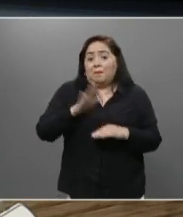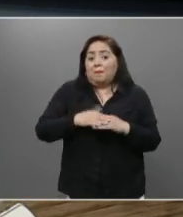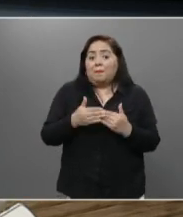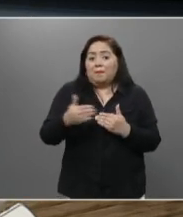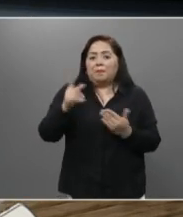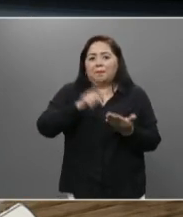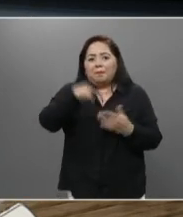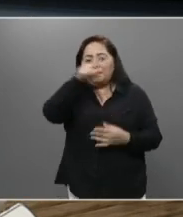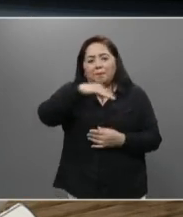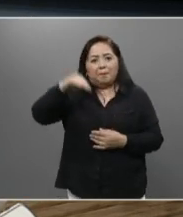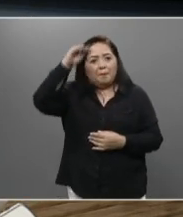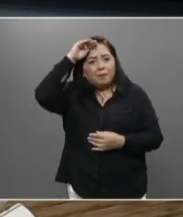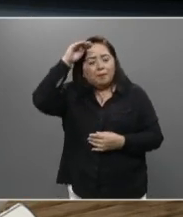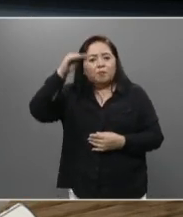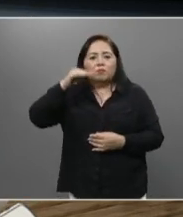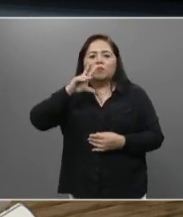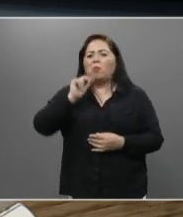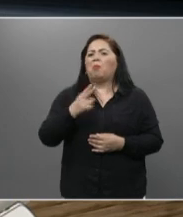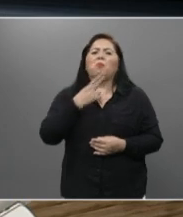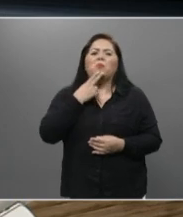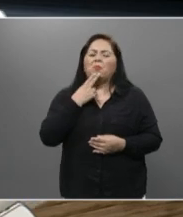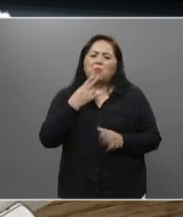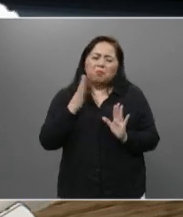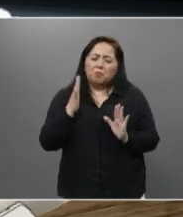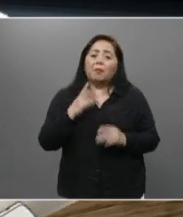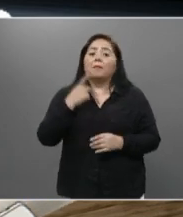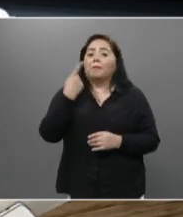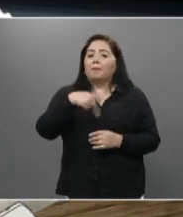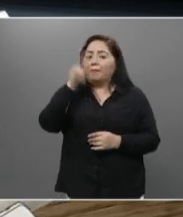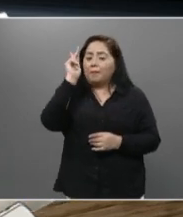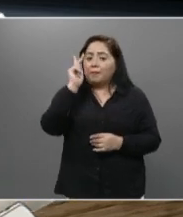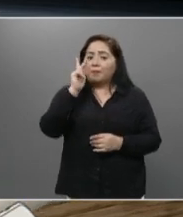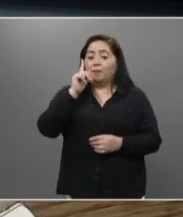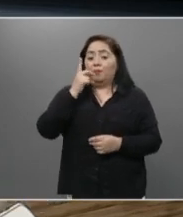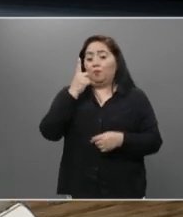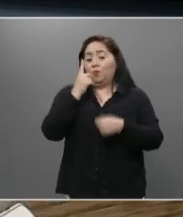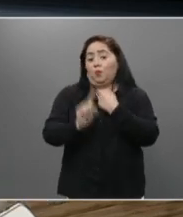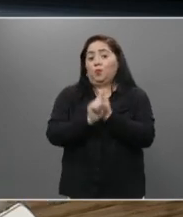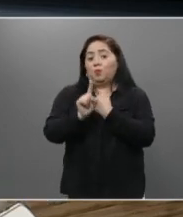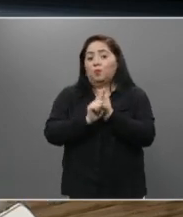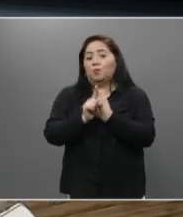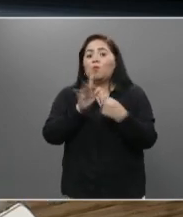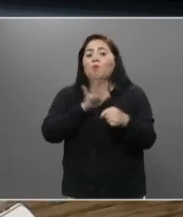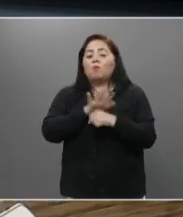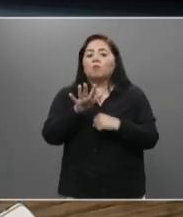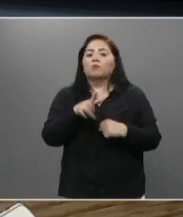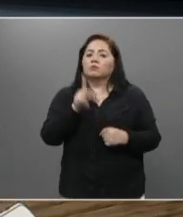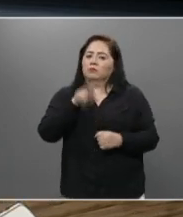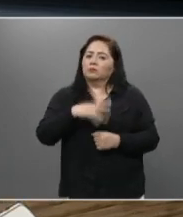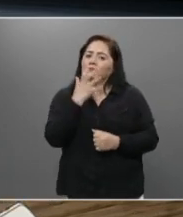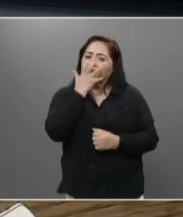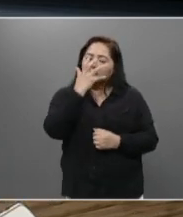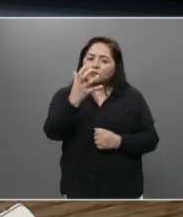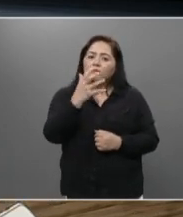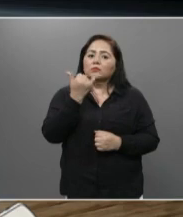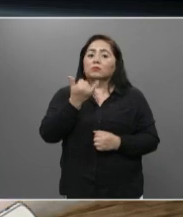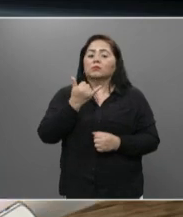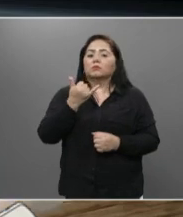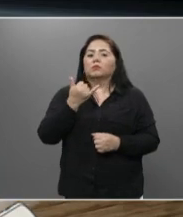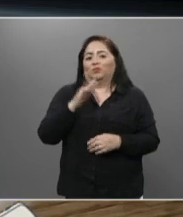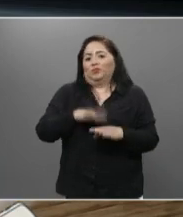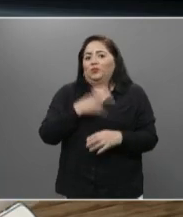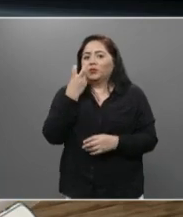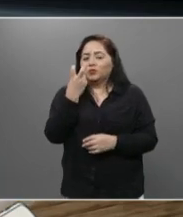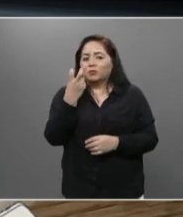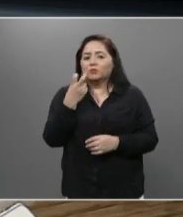quien la considere no útil, pero el problema es serio y justamente